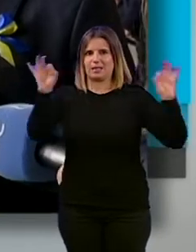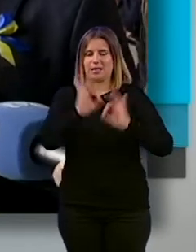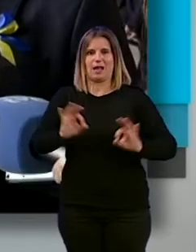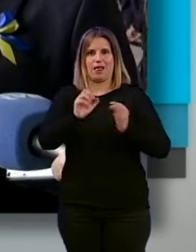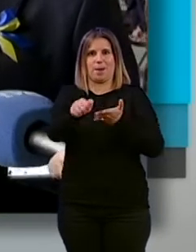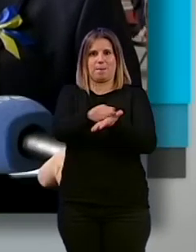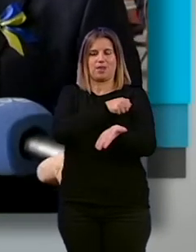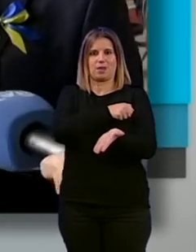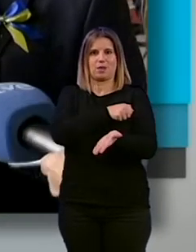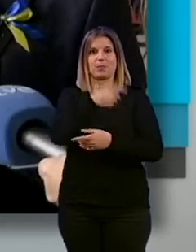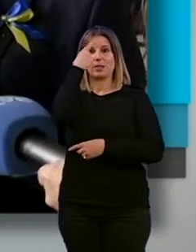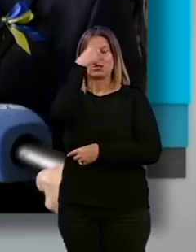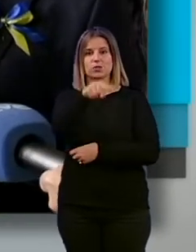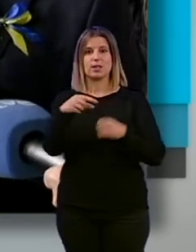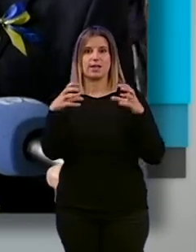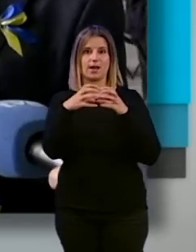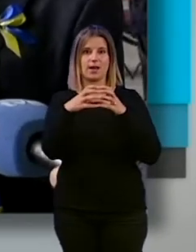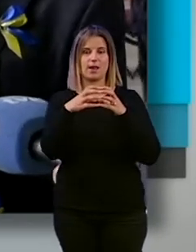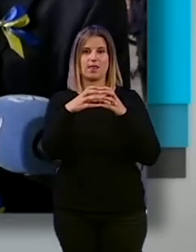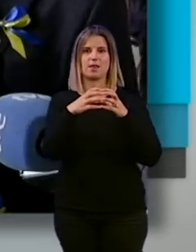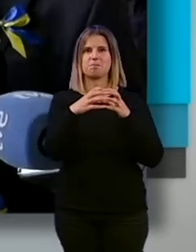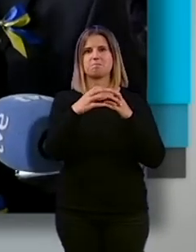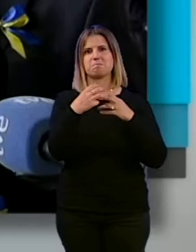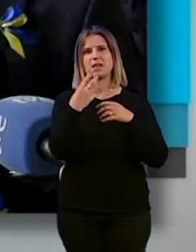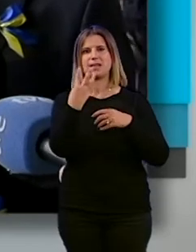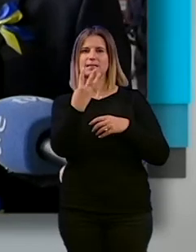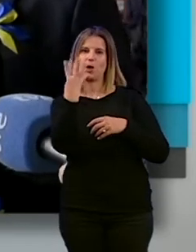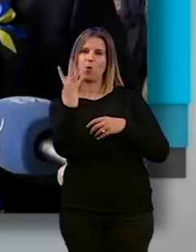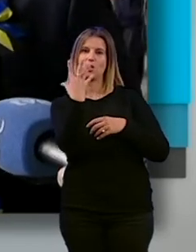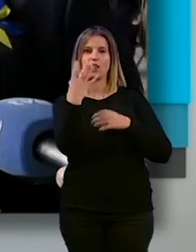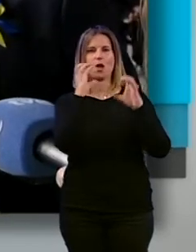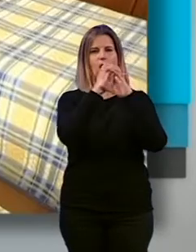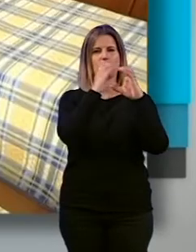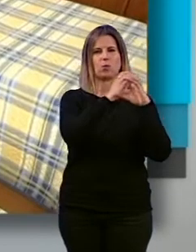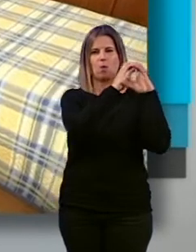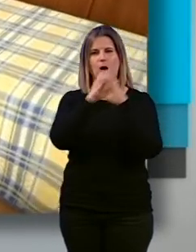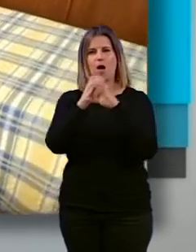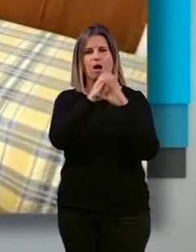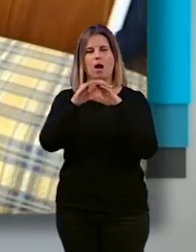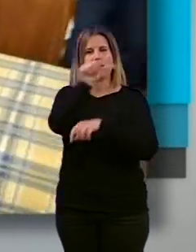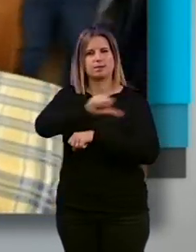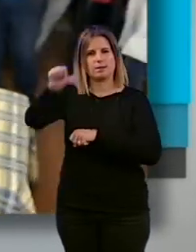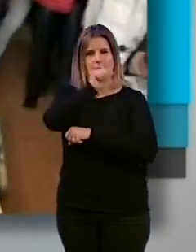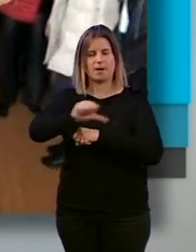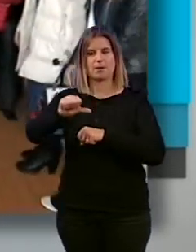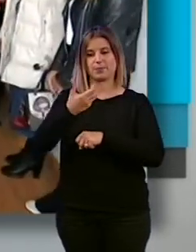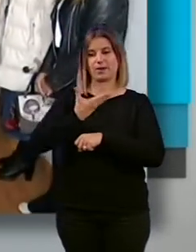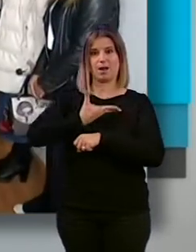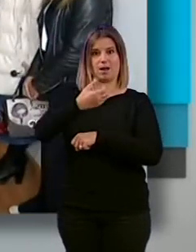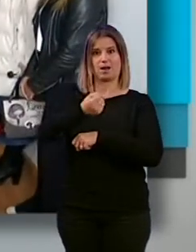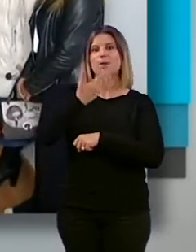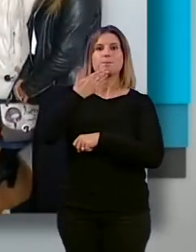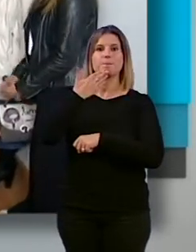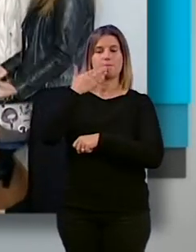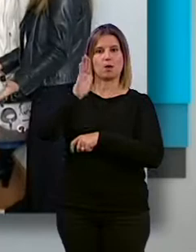Granada, lo que sabemos nosotros, vienen 3, 4, 5 autobuses cada semana. El alcalde Cuenca ha afirmado que con este